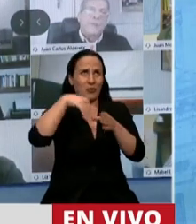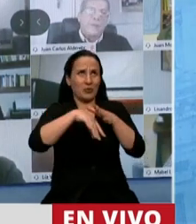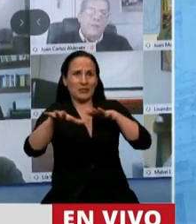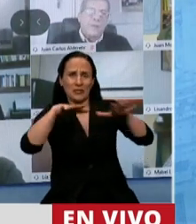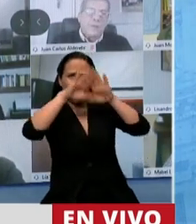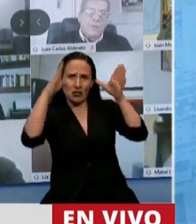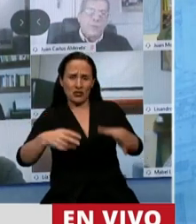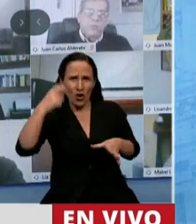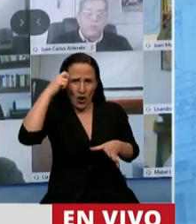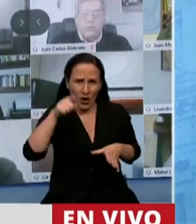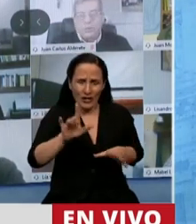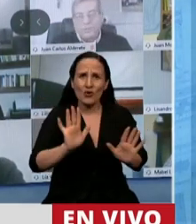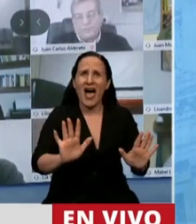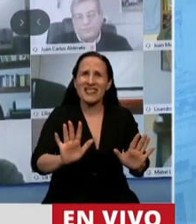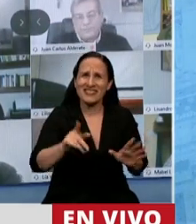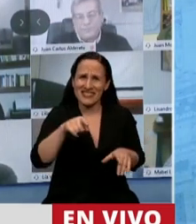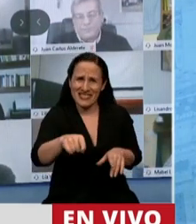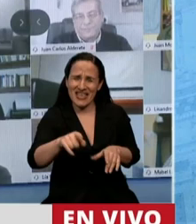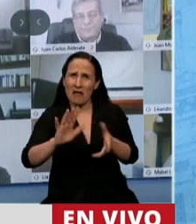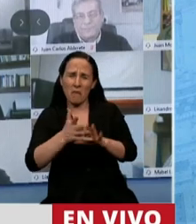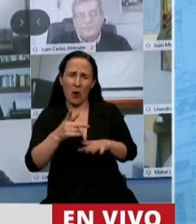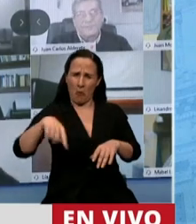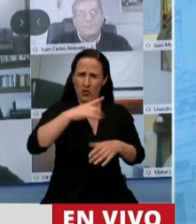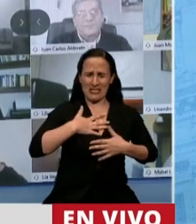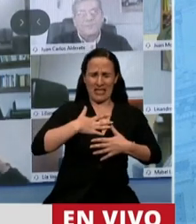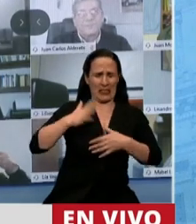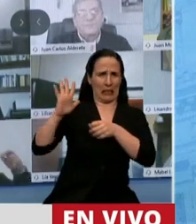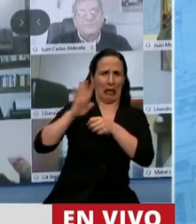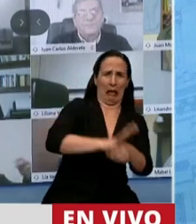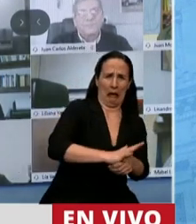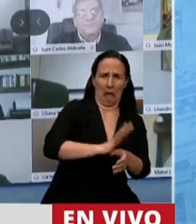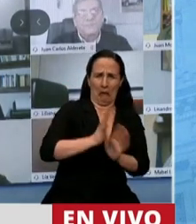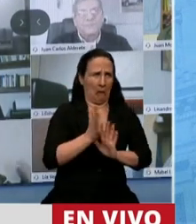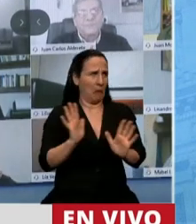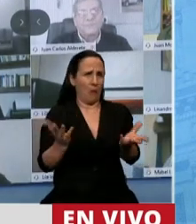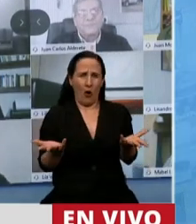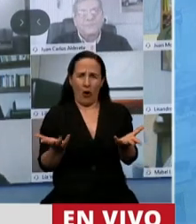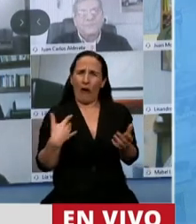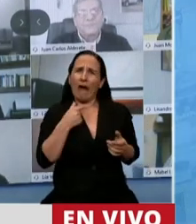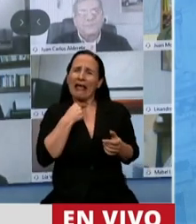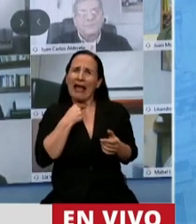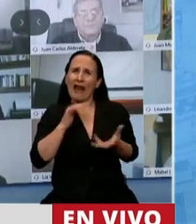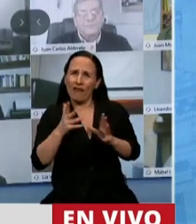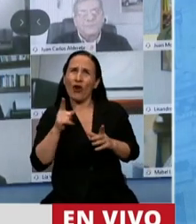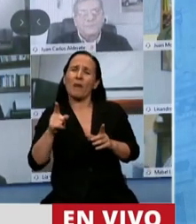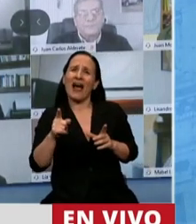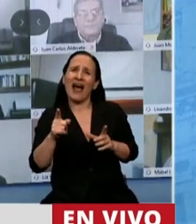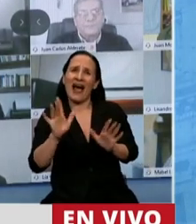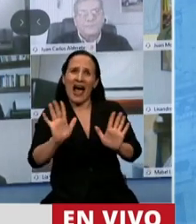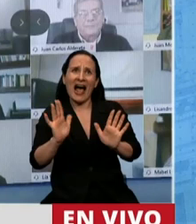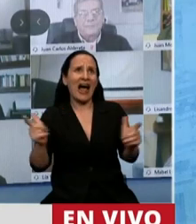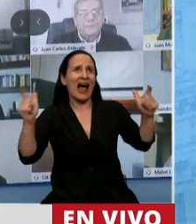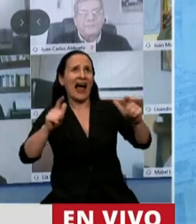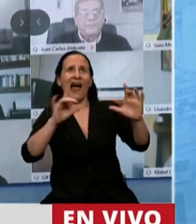Nacional esta noche, con este avasallamiento institucional que se está llevando adelante, donde se pretende perpetrar una reunión de este